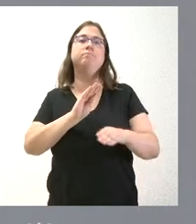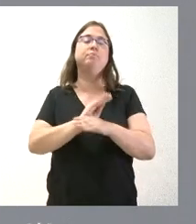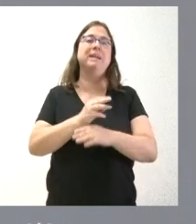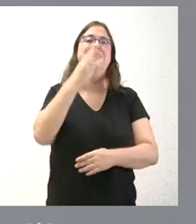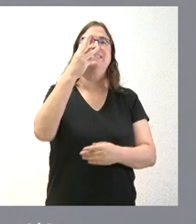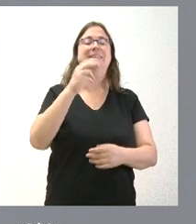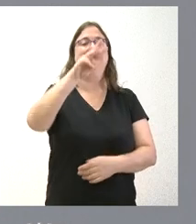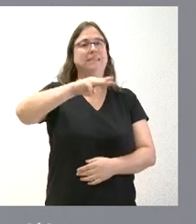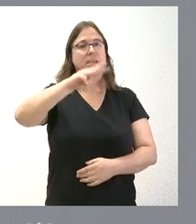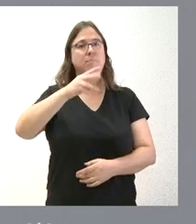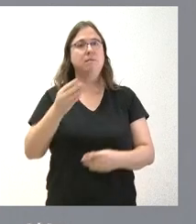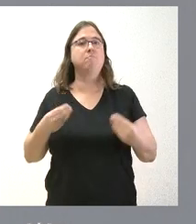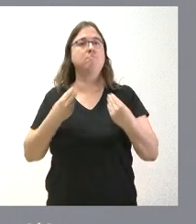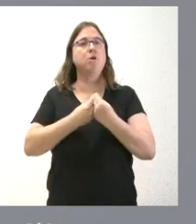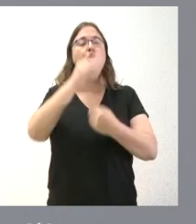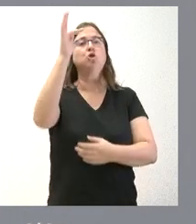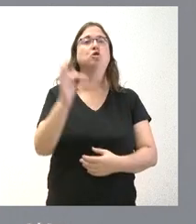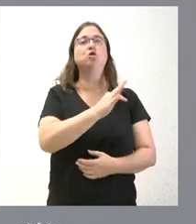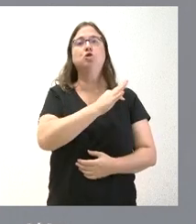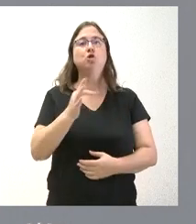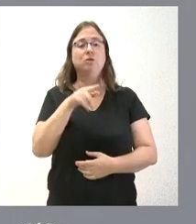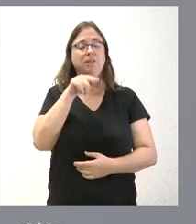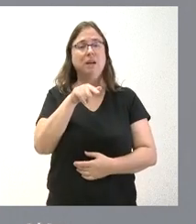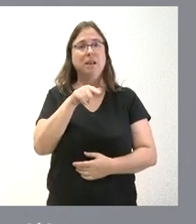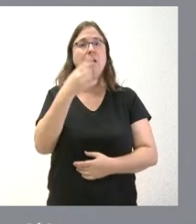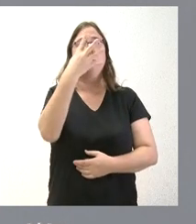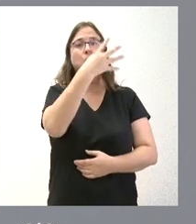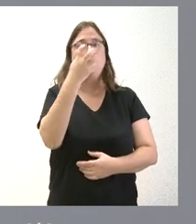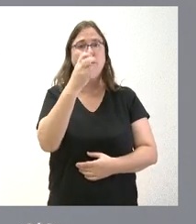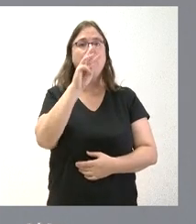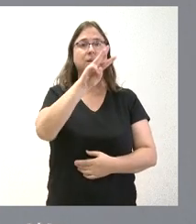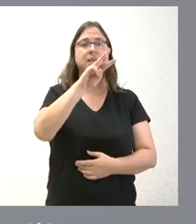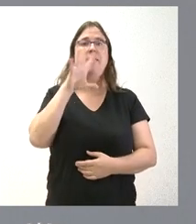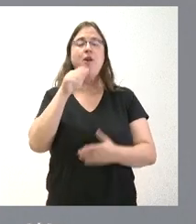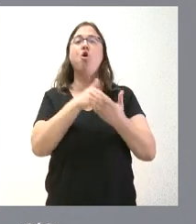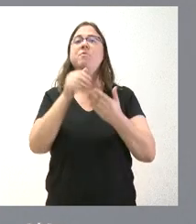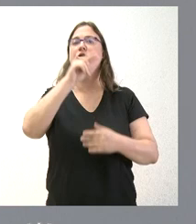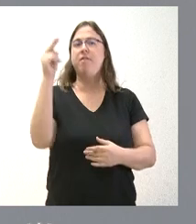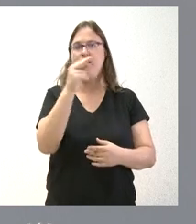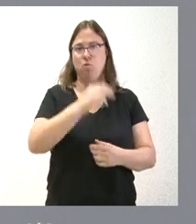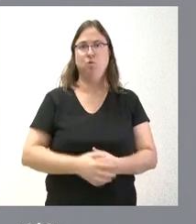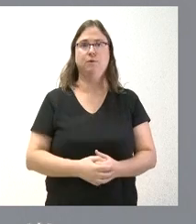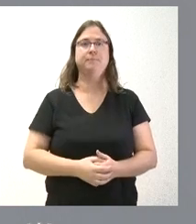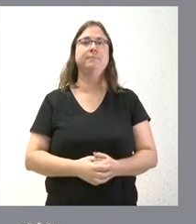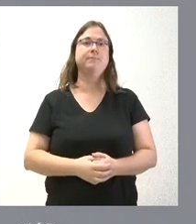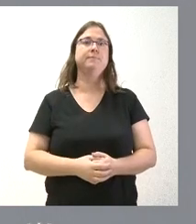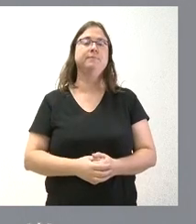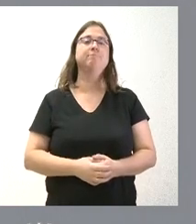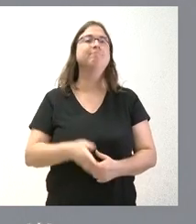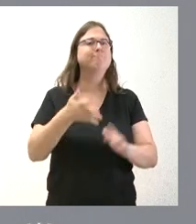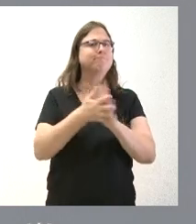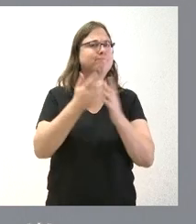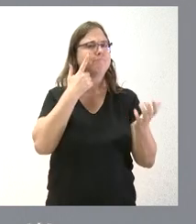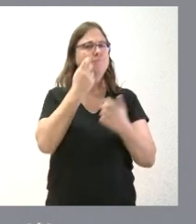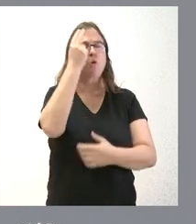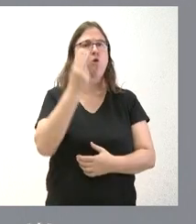trimestres anteriores, hablamos de una aportación global en este ejercicio de 435 millones de euros, lo que refleja es realmente el compromiso de la